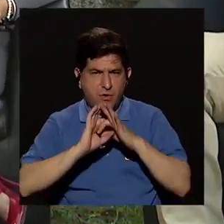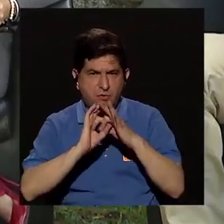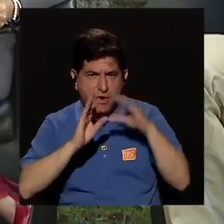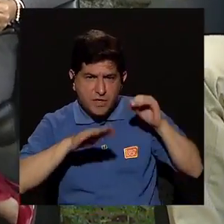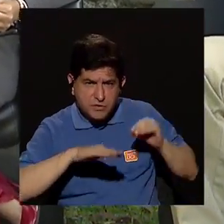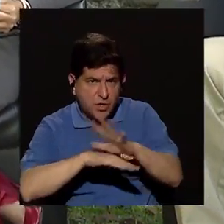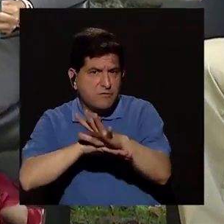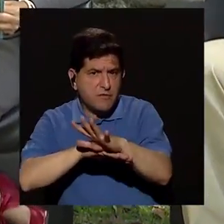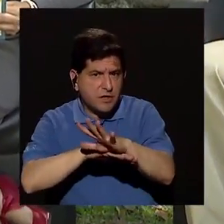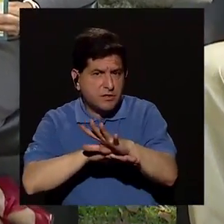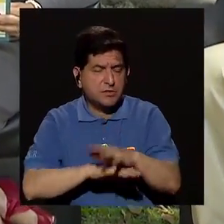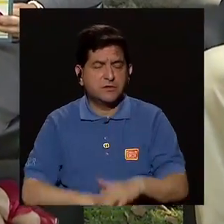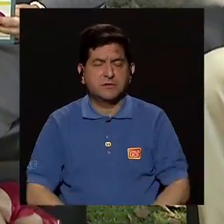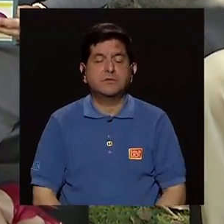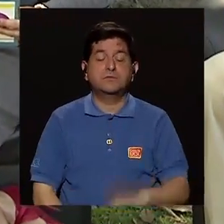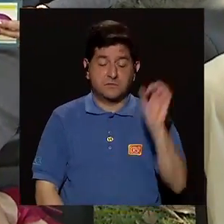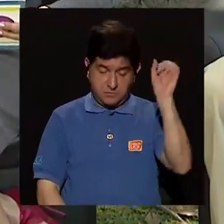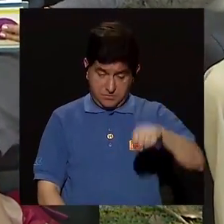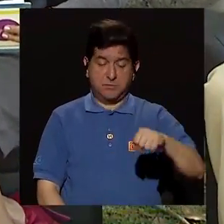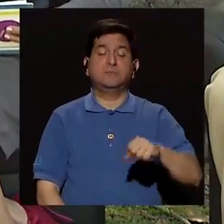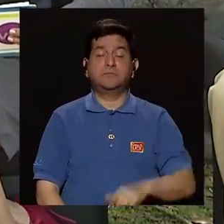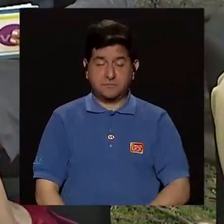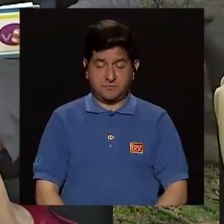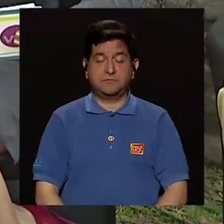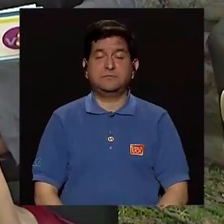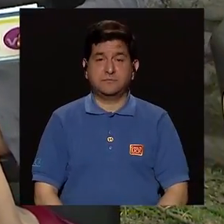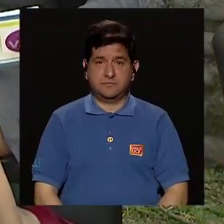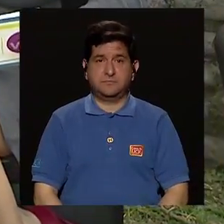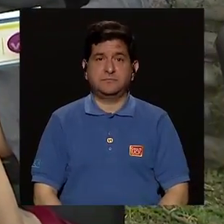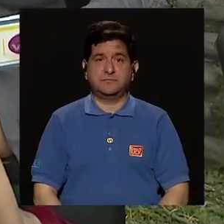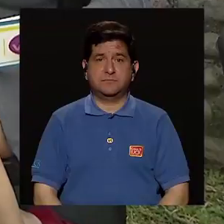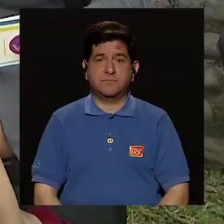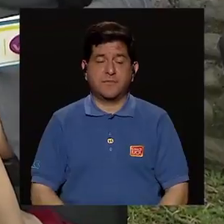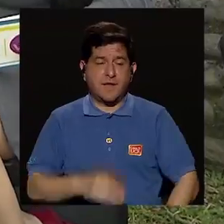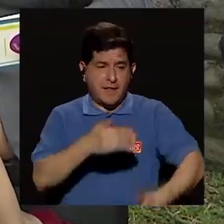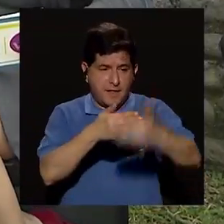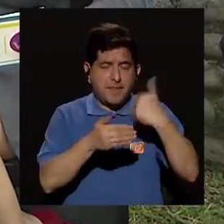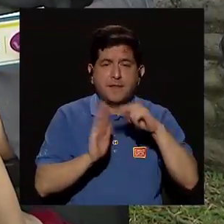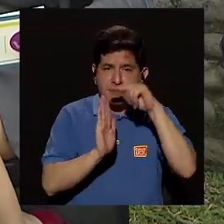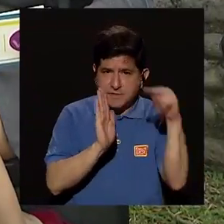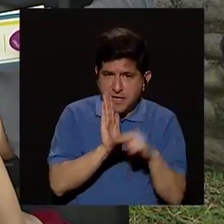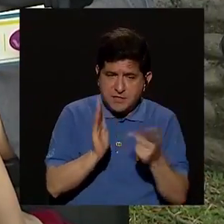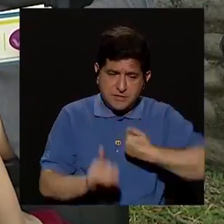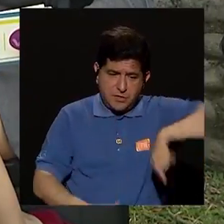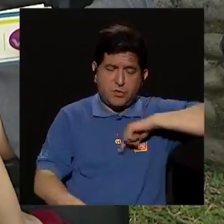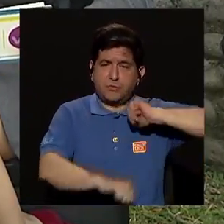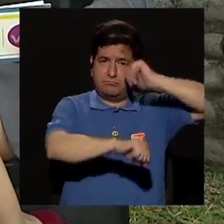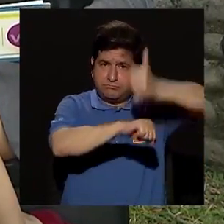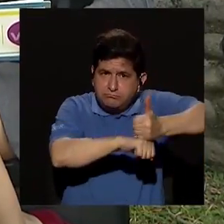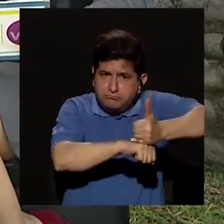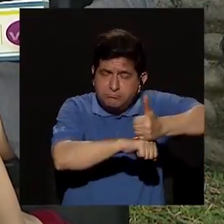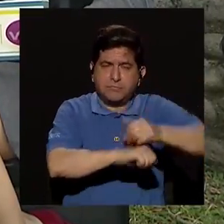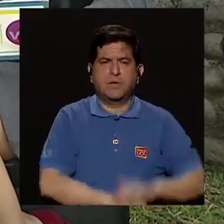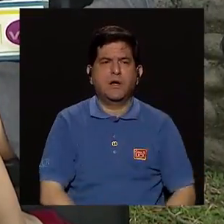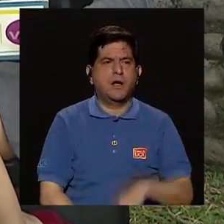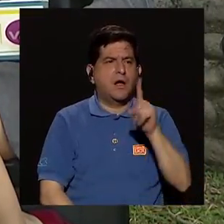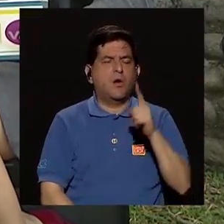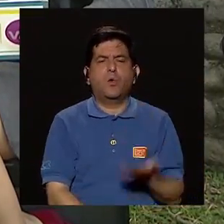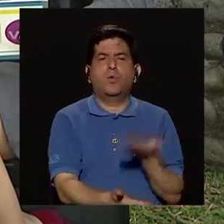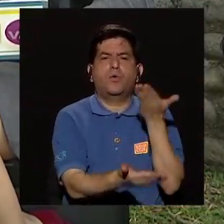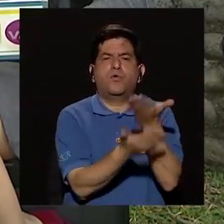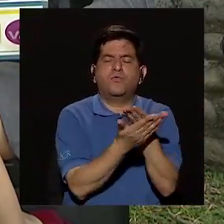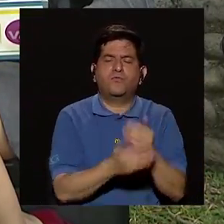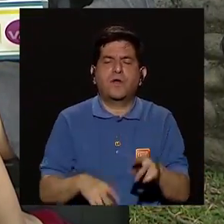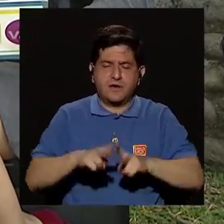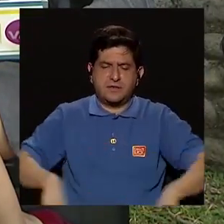tener una consecuencia? Sí. Por ejemplo, detrás de cada norma que vayamos a poner hay una